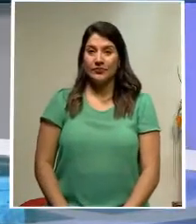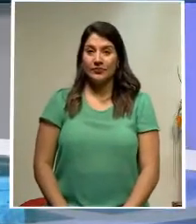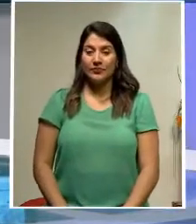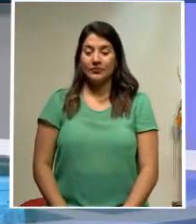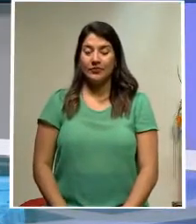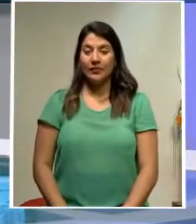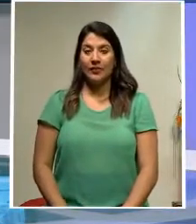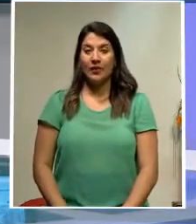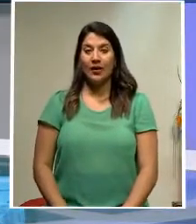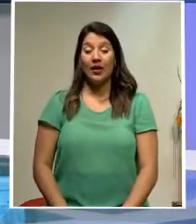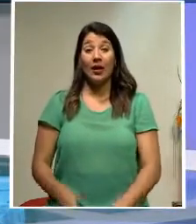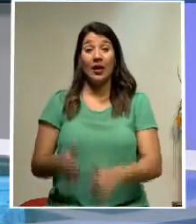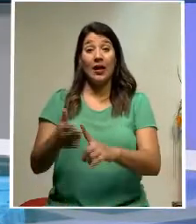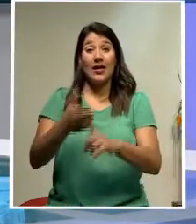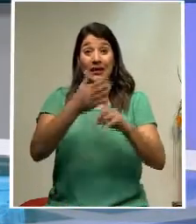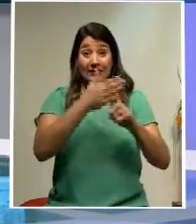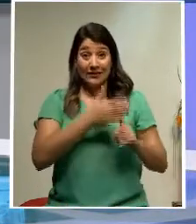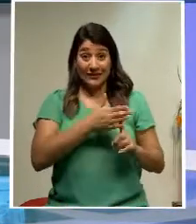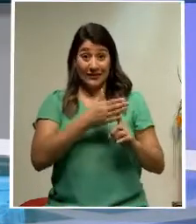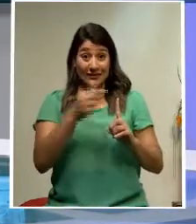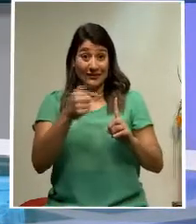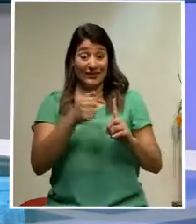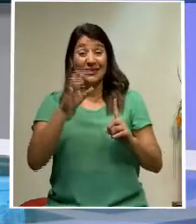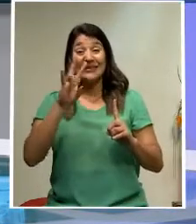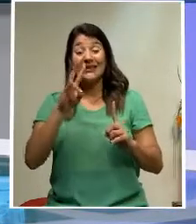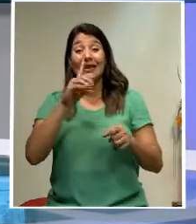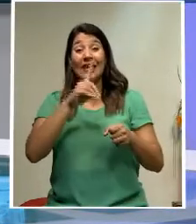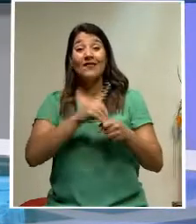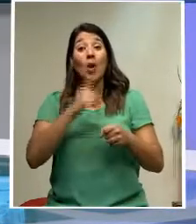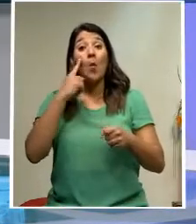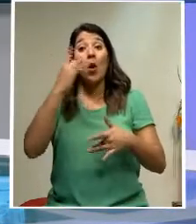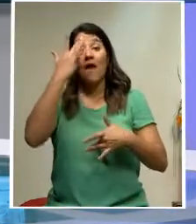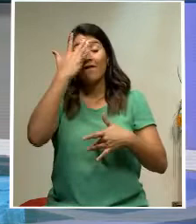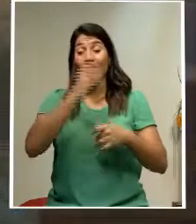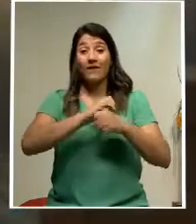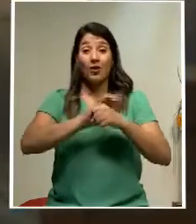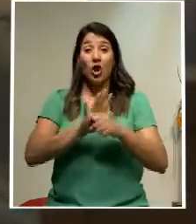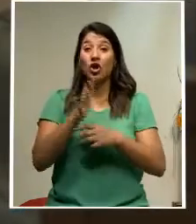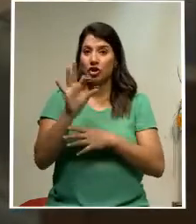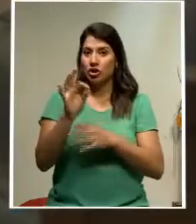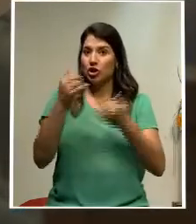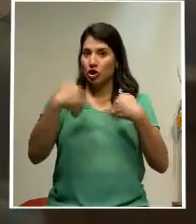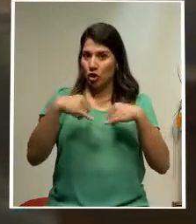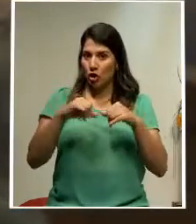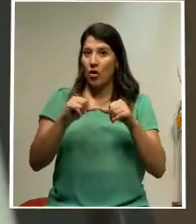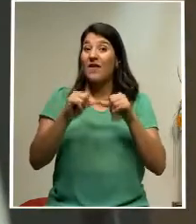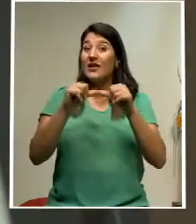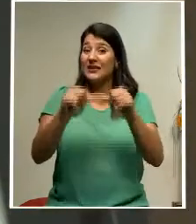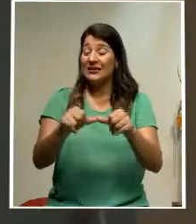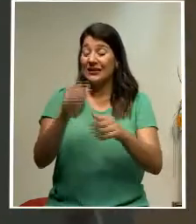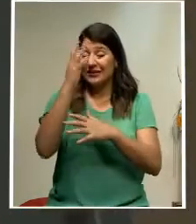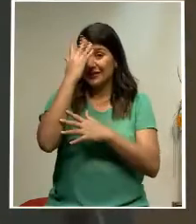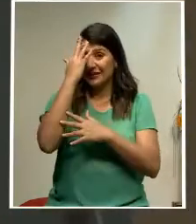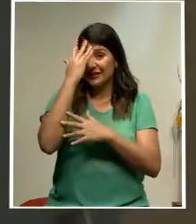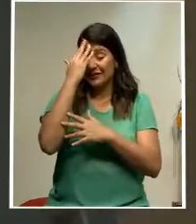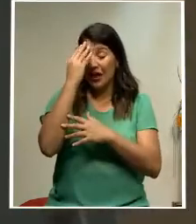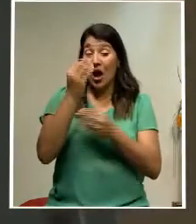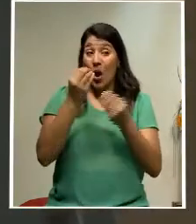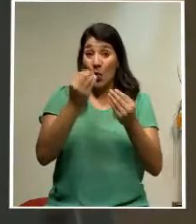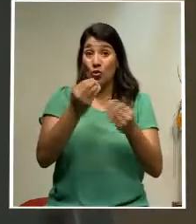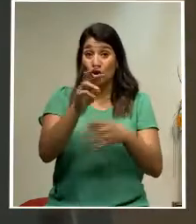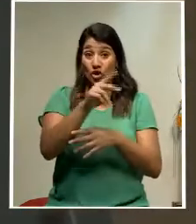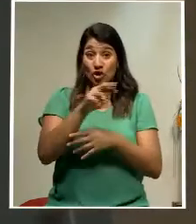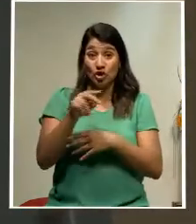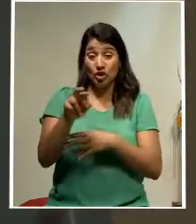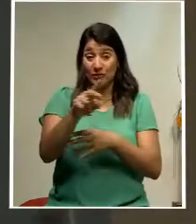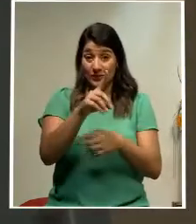El aislamiento de siete diputados por COVID-19 sigue manteniendo preocupados a la mayoría de